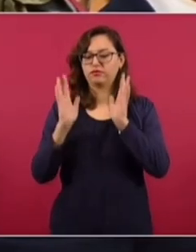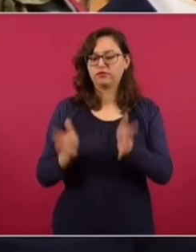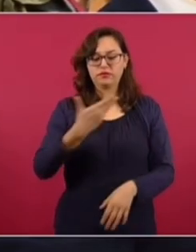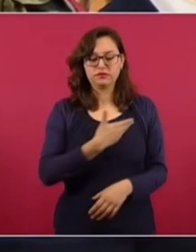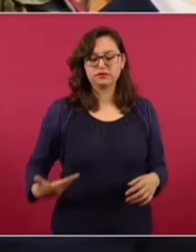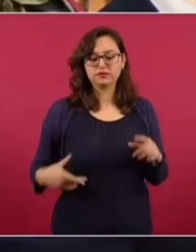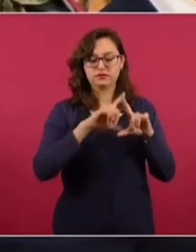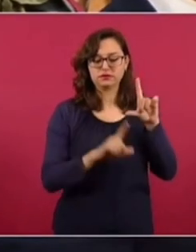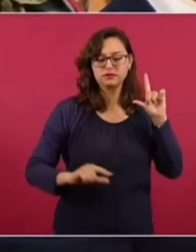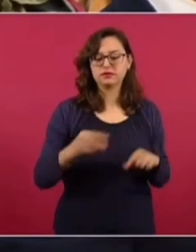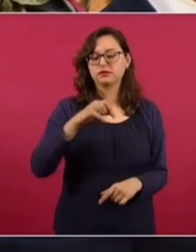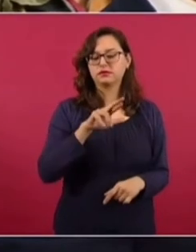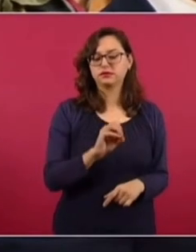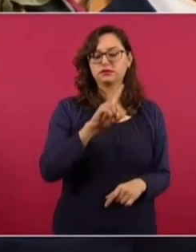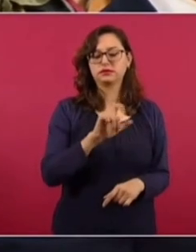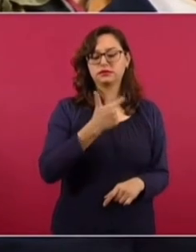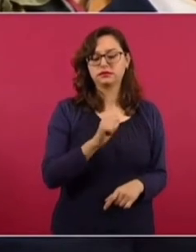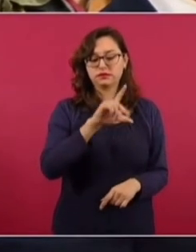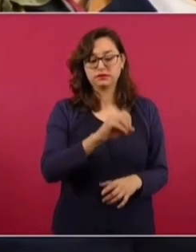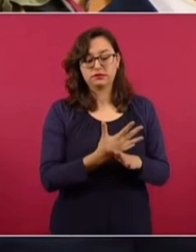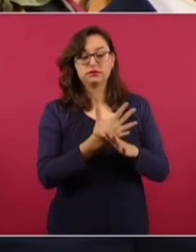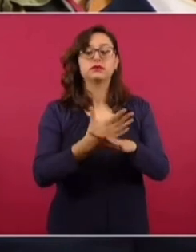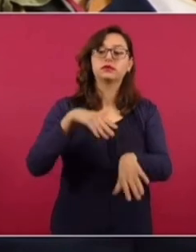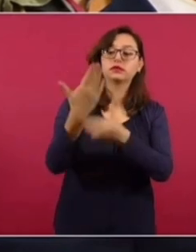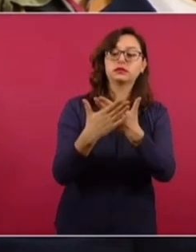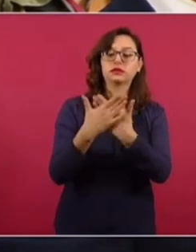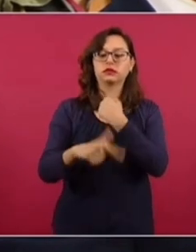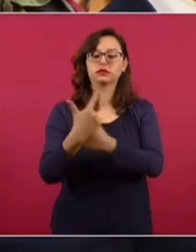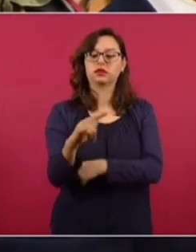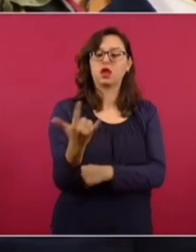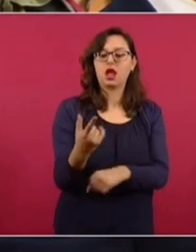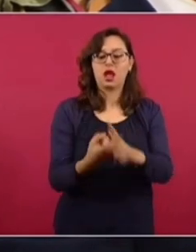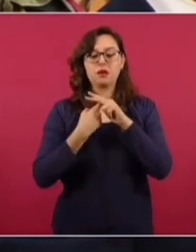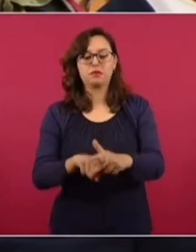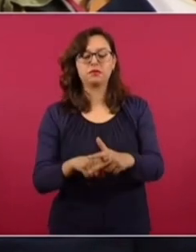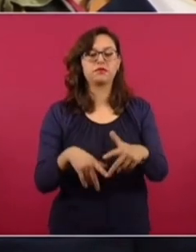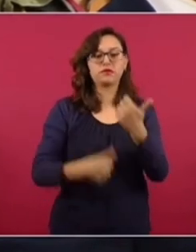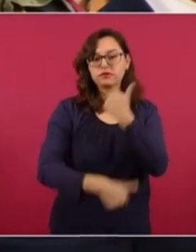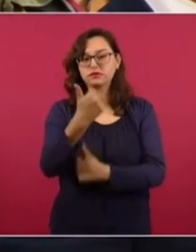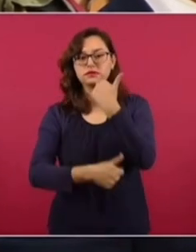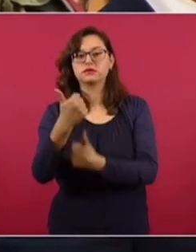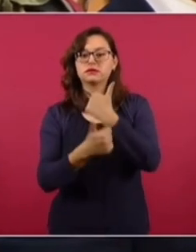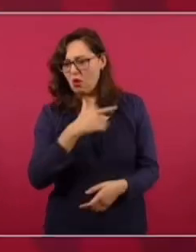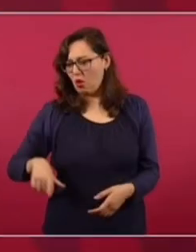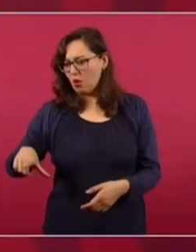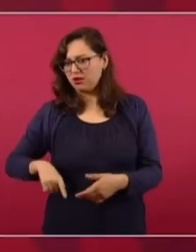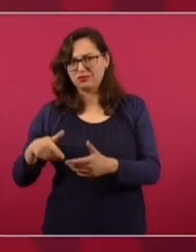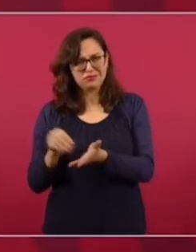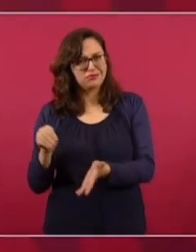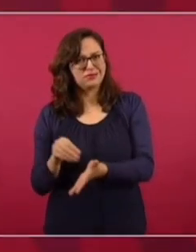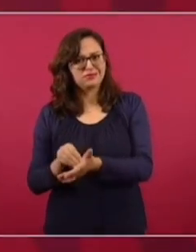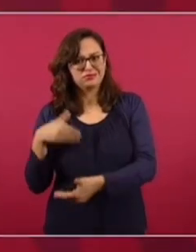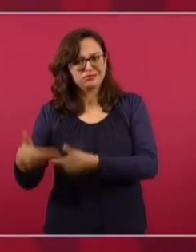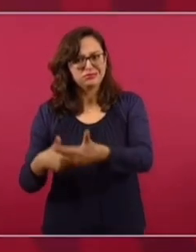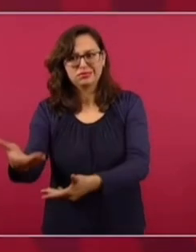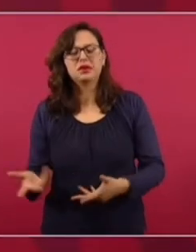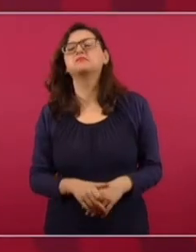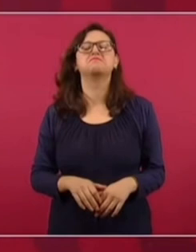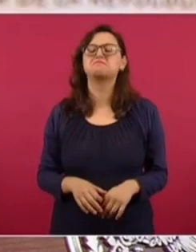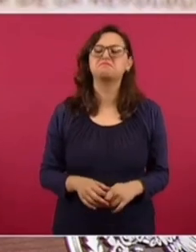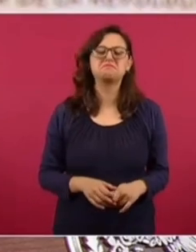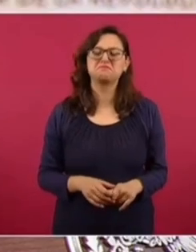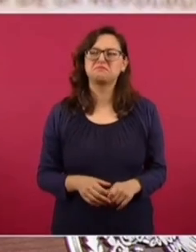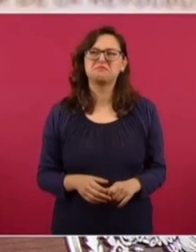Mario Delgado decía que el 12 de junio, o sea, decir, ya en unos cuantos días, arranca Morena el proceso para elegir a su candidato presidencial. Yo creo que es parte del cambio.